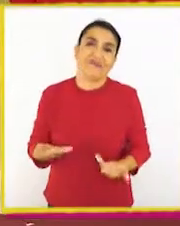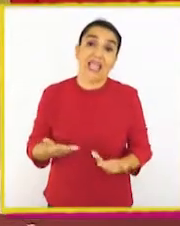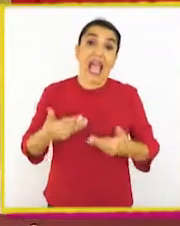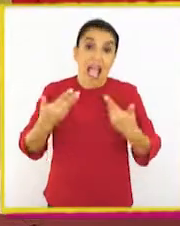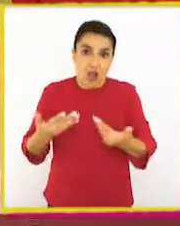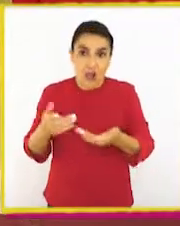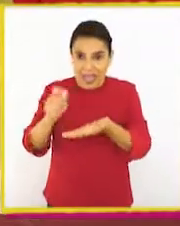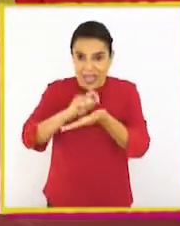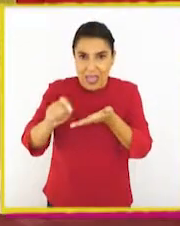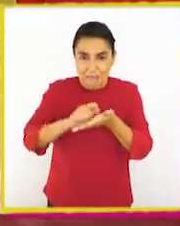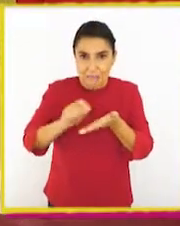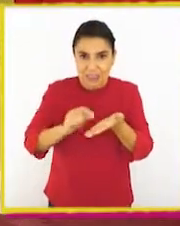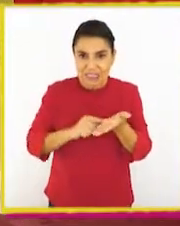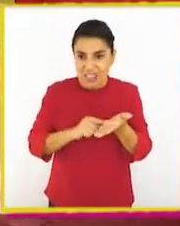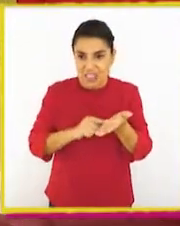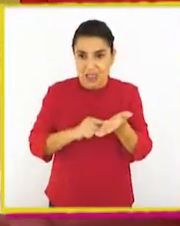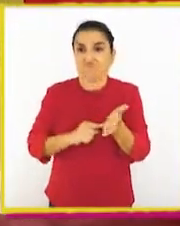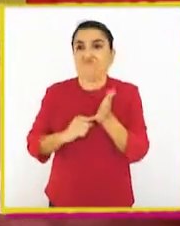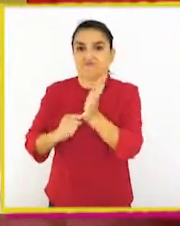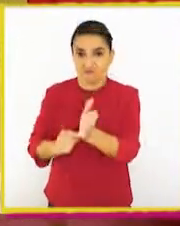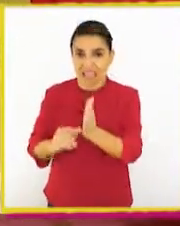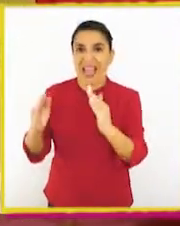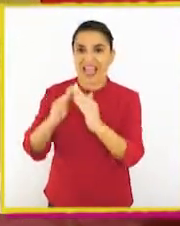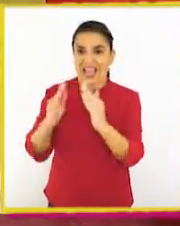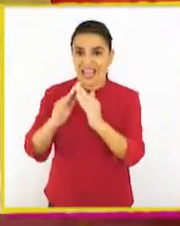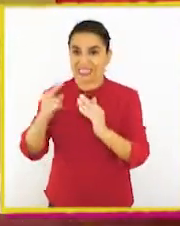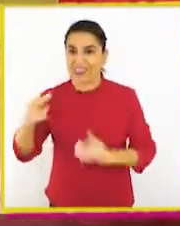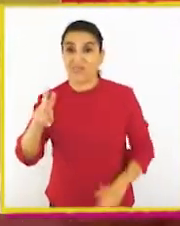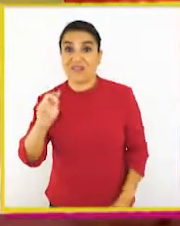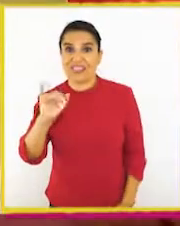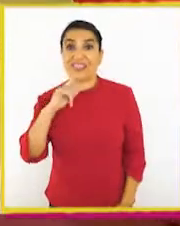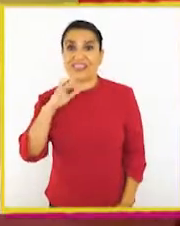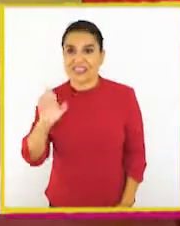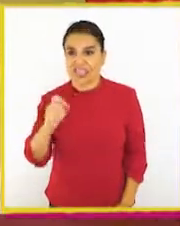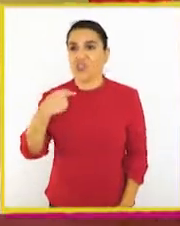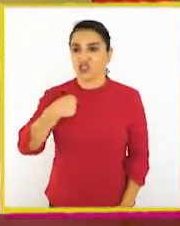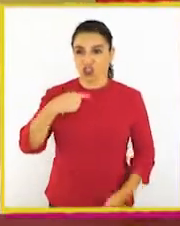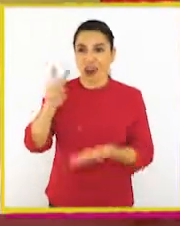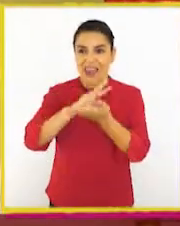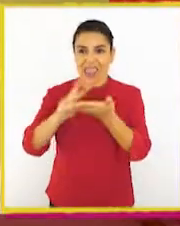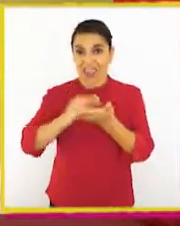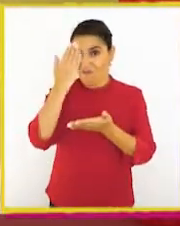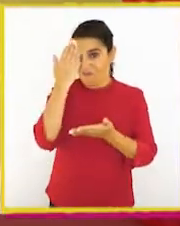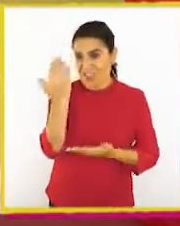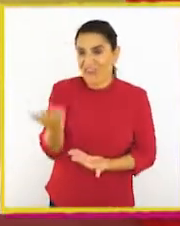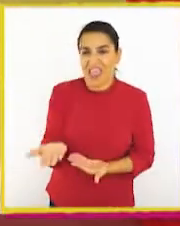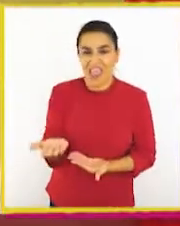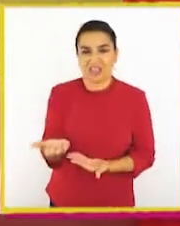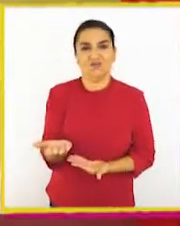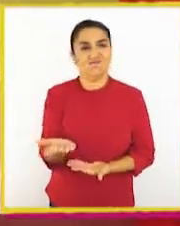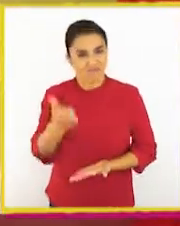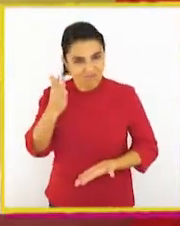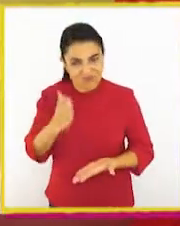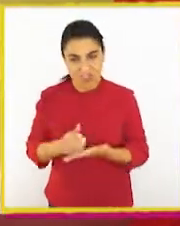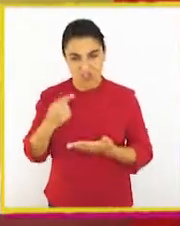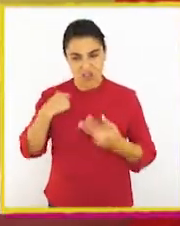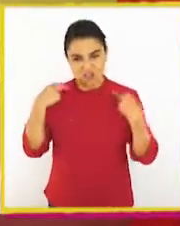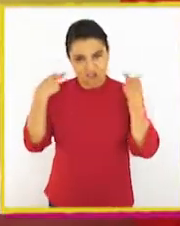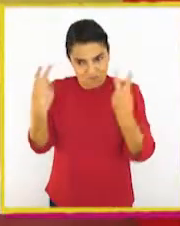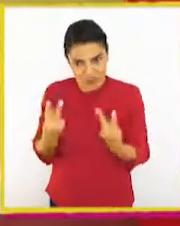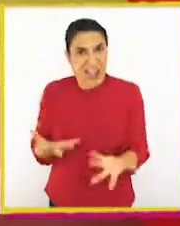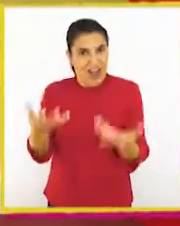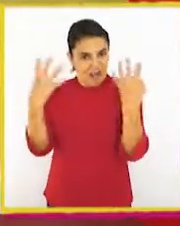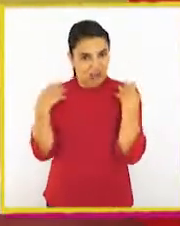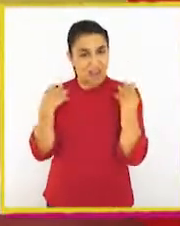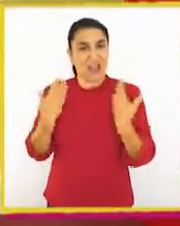tomaré el mensaje, iré a casa de Vicente y leeré el mensaje frente a él. Tienen razón. Debo enfrentar la situación